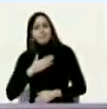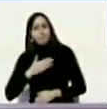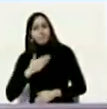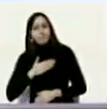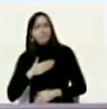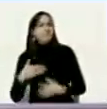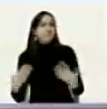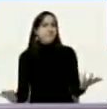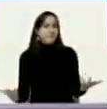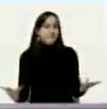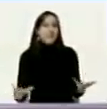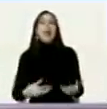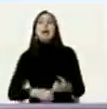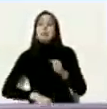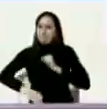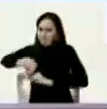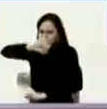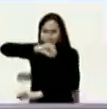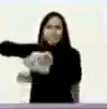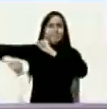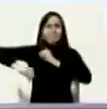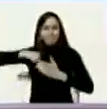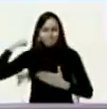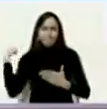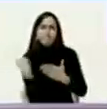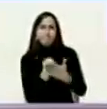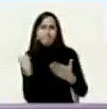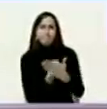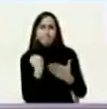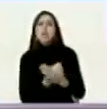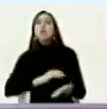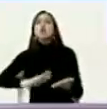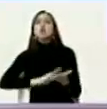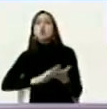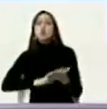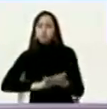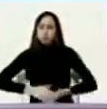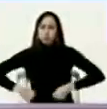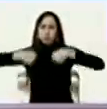del combate de la lucha de la solución de las cosas